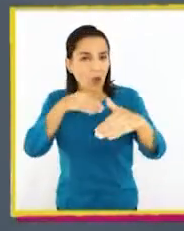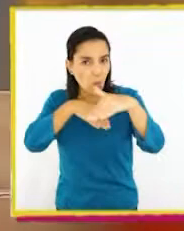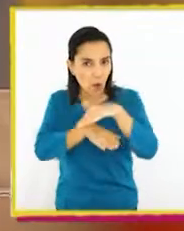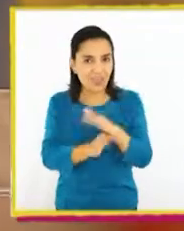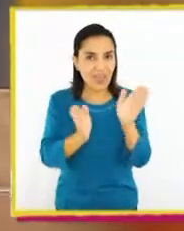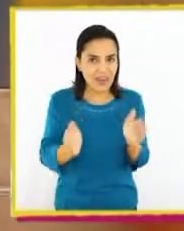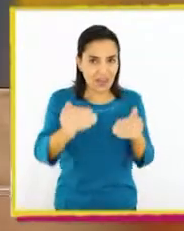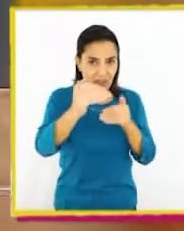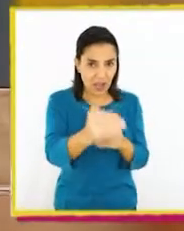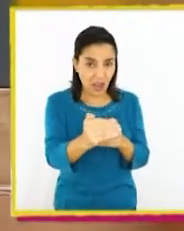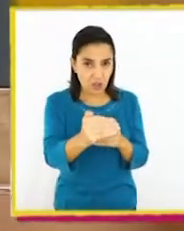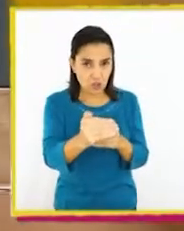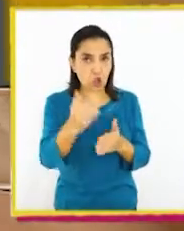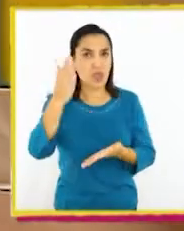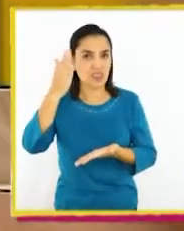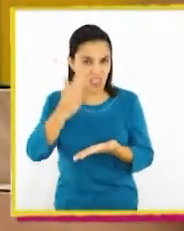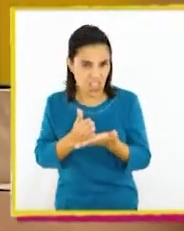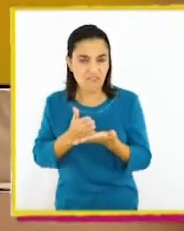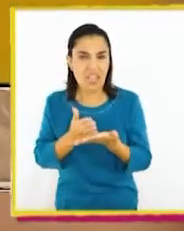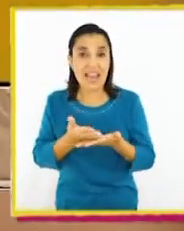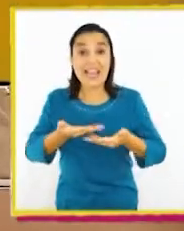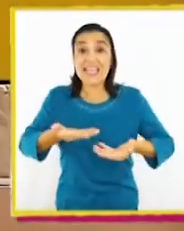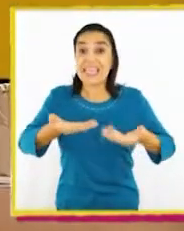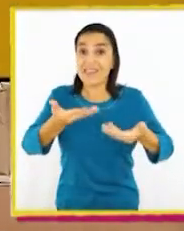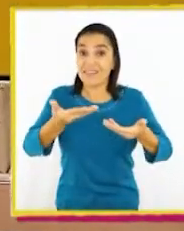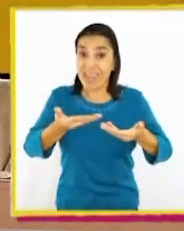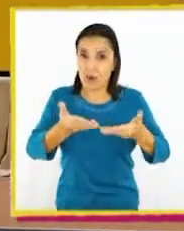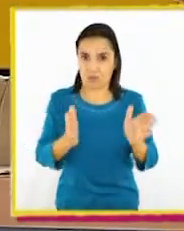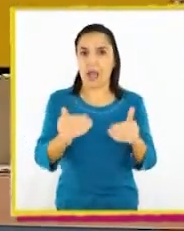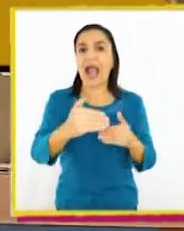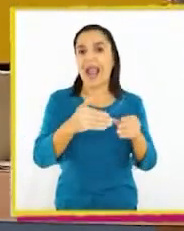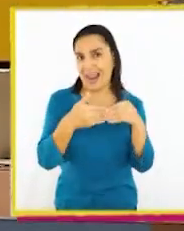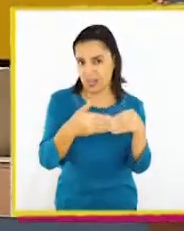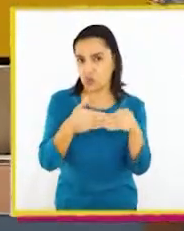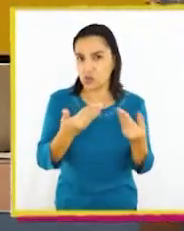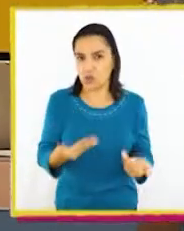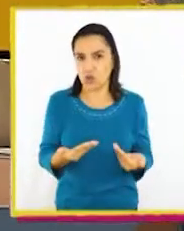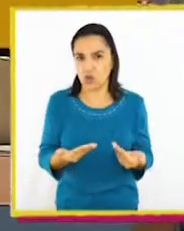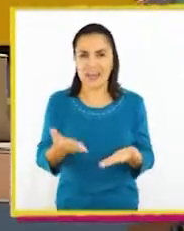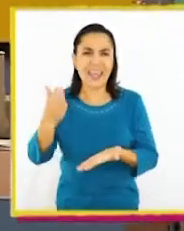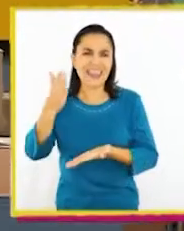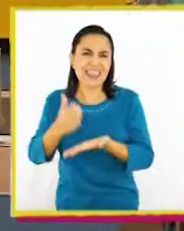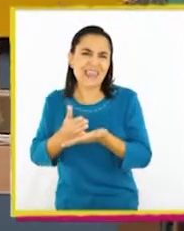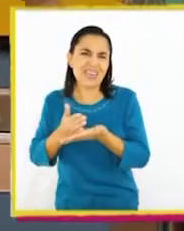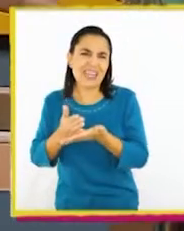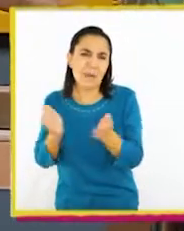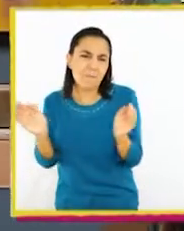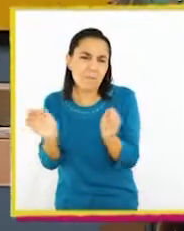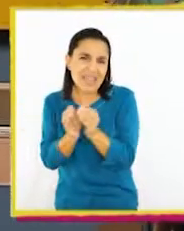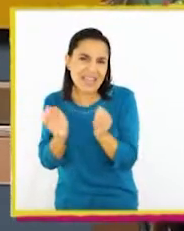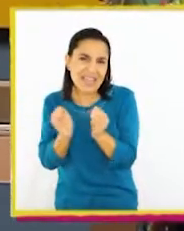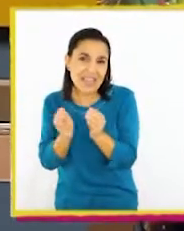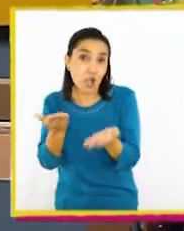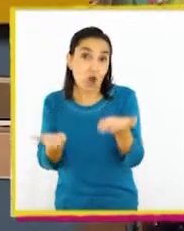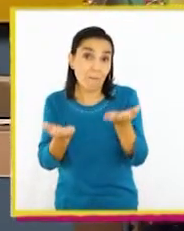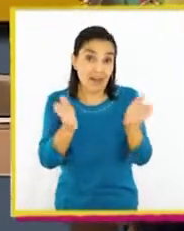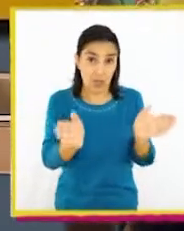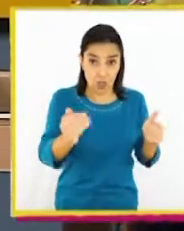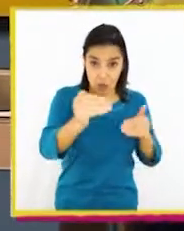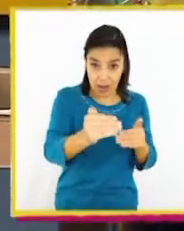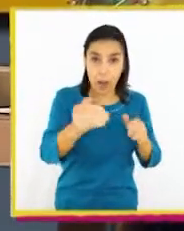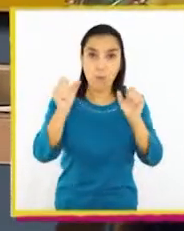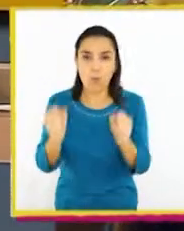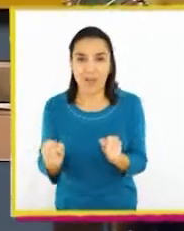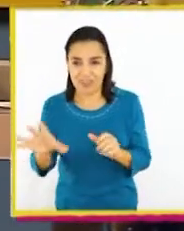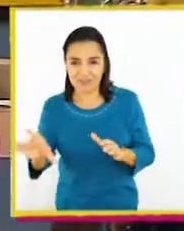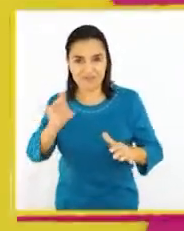cápsula. Y para eso deben ser livianos, porque tu caja es de cartón, y deben ser más pequeños que la caja, para que